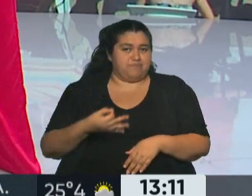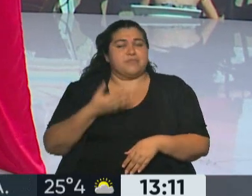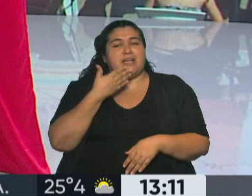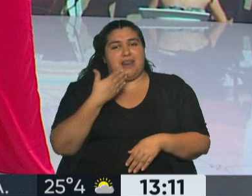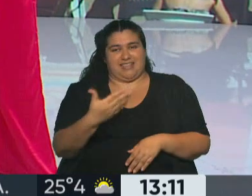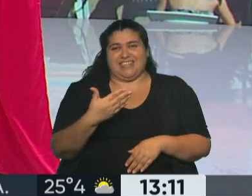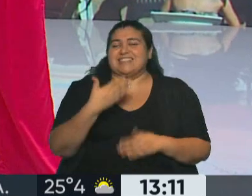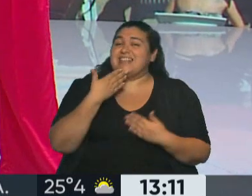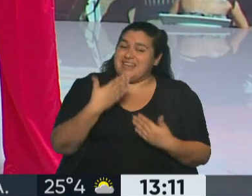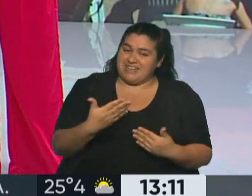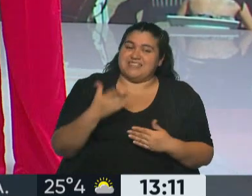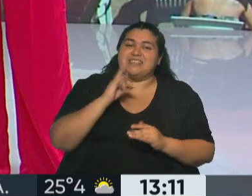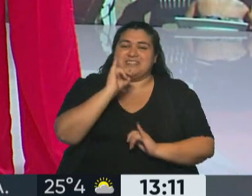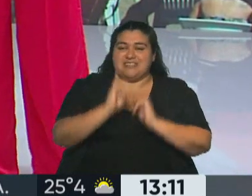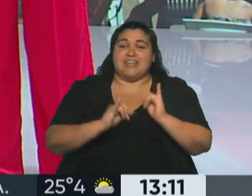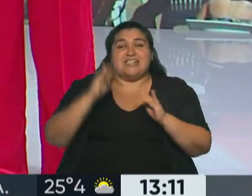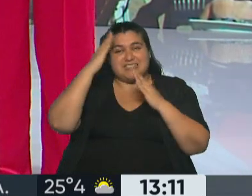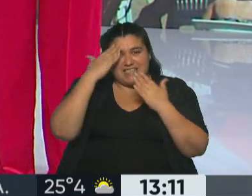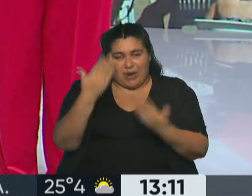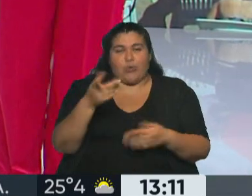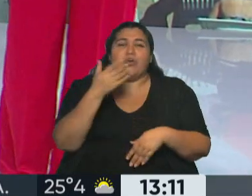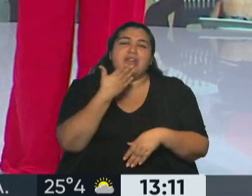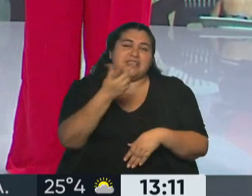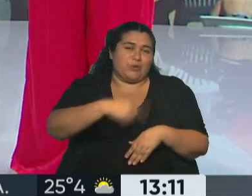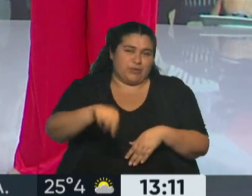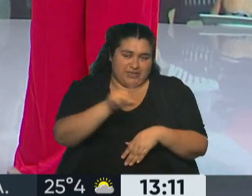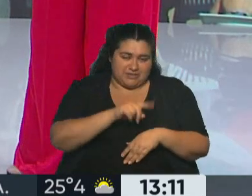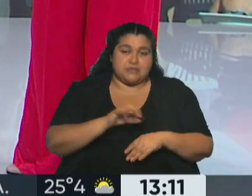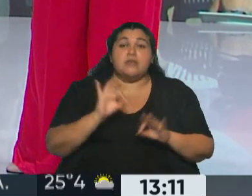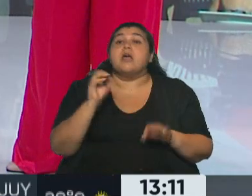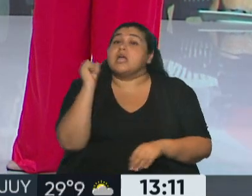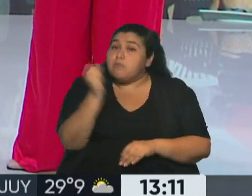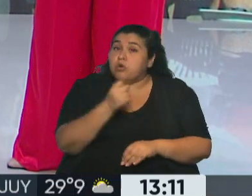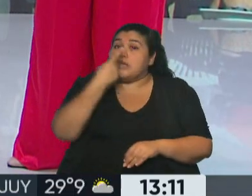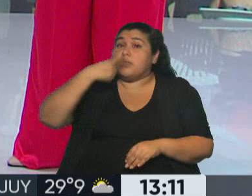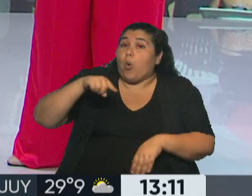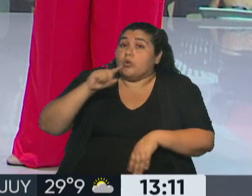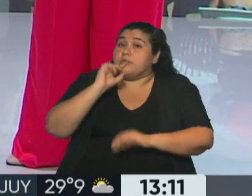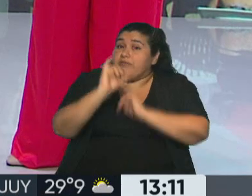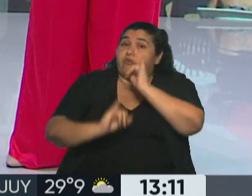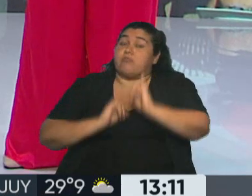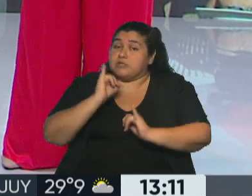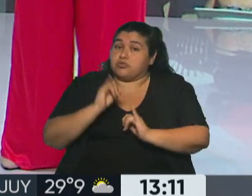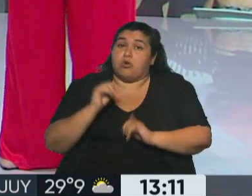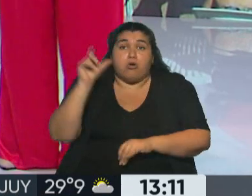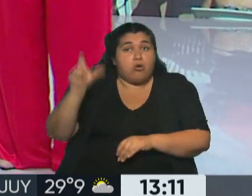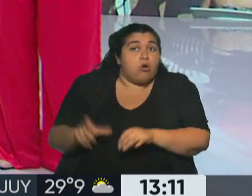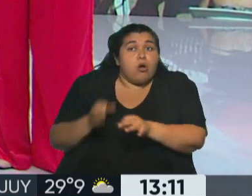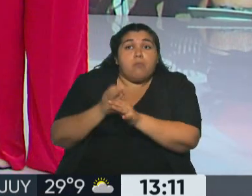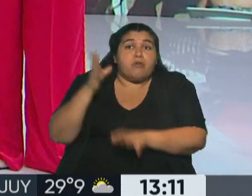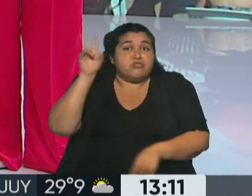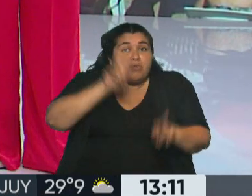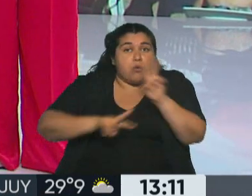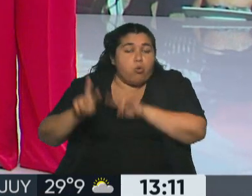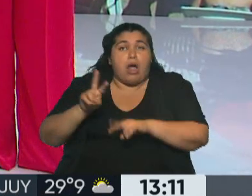gracias. Muchas gracias, Oscar, le mandamos un saludo grande. por el tiempo. Muy bien y muy importante el último punto. Bueno, estamos hablando de la costa atlántica. Y para evitar